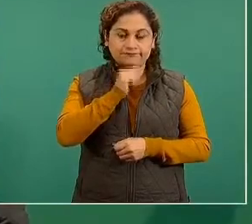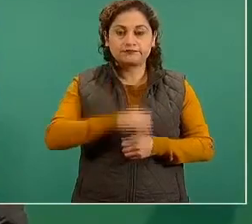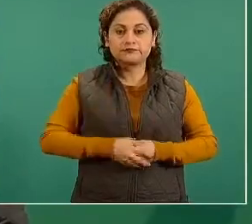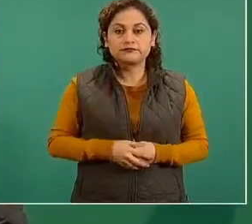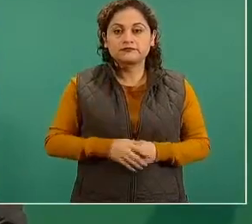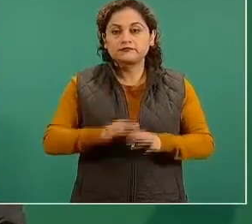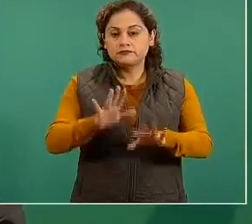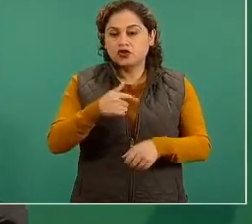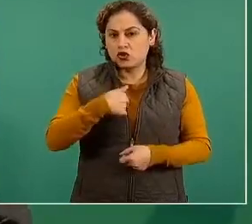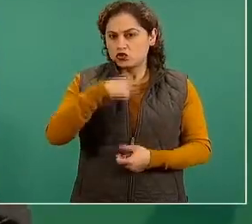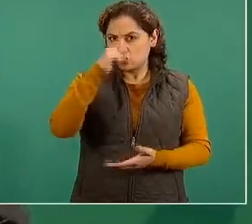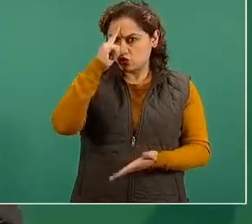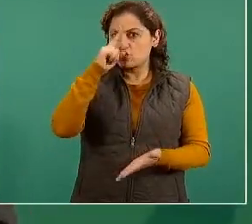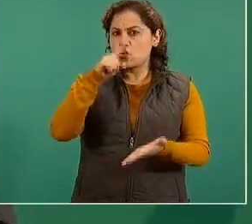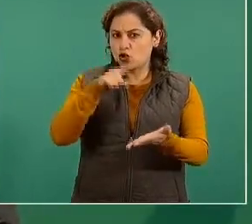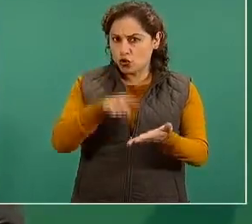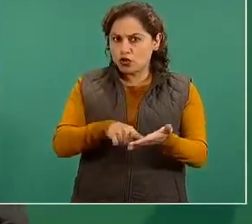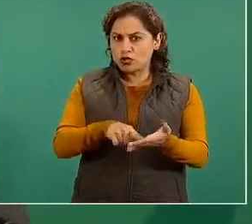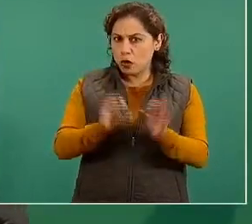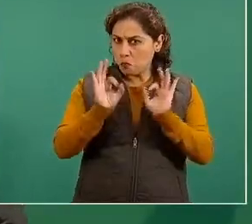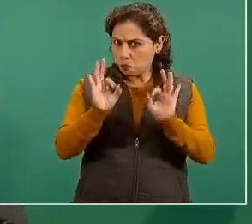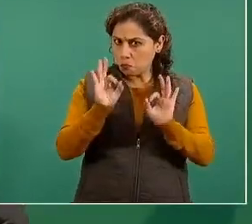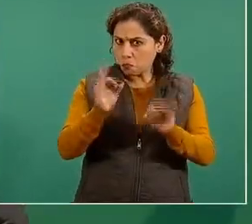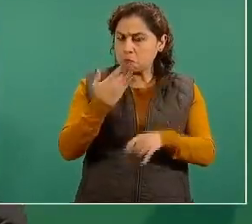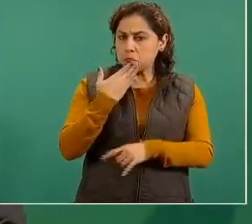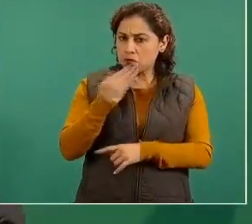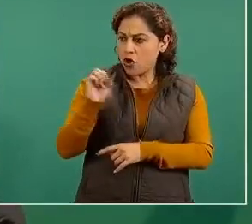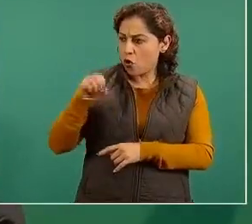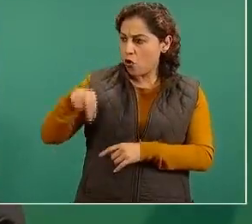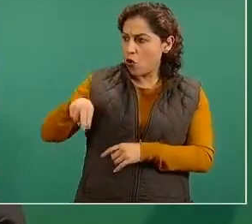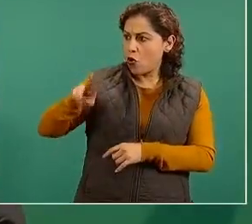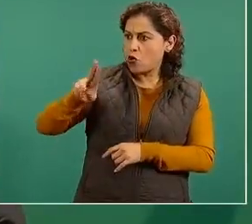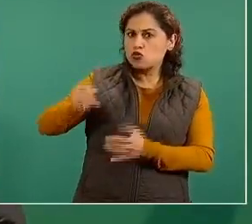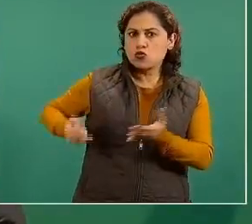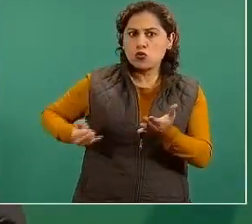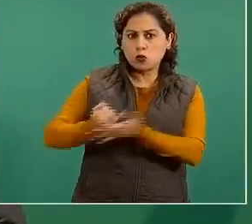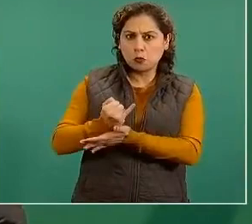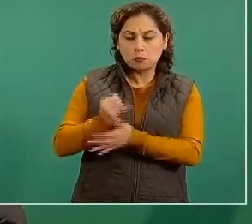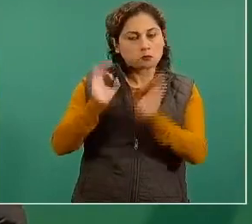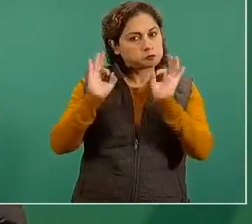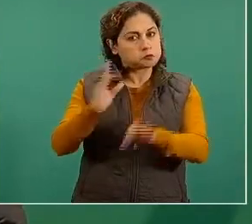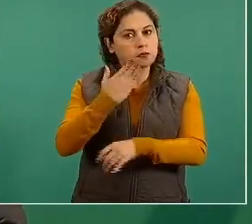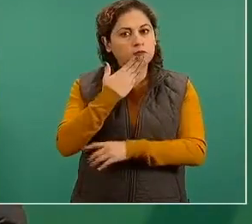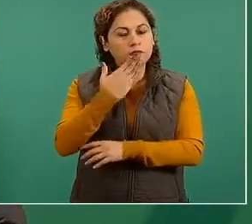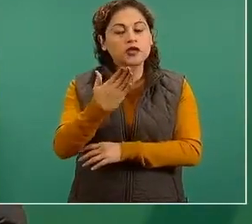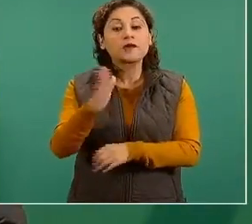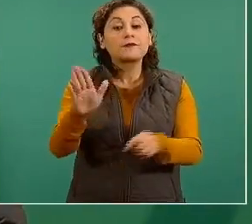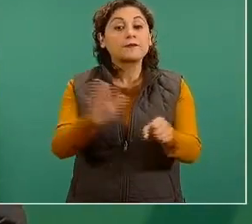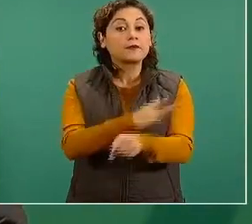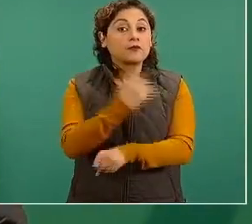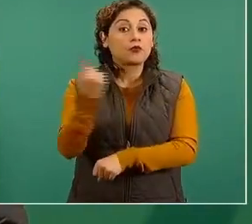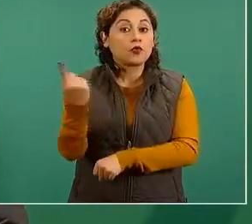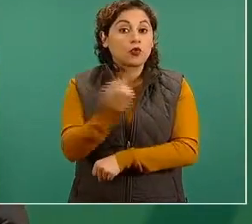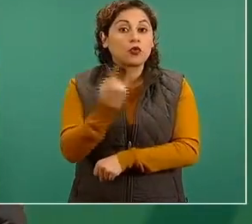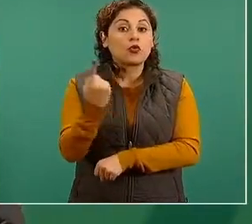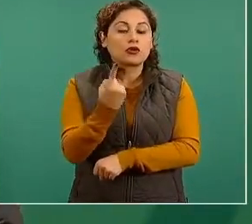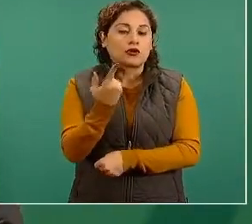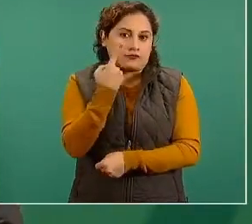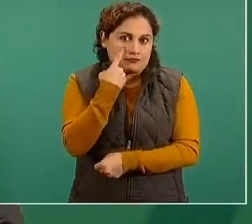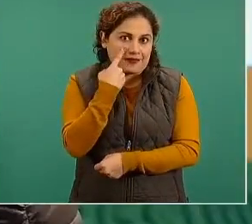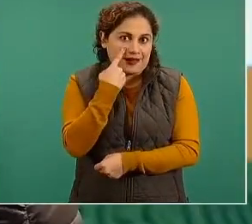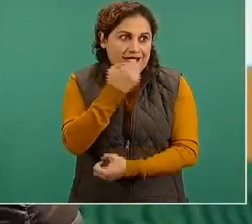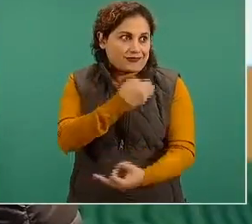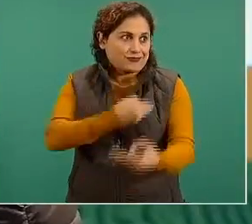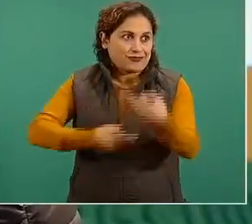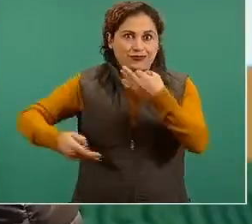acierto haberlo definido así, porque si todos cooperamos